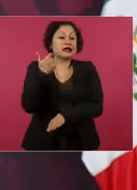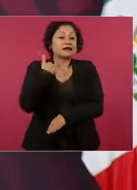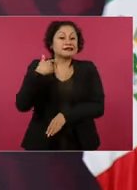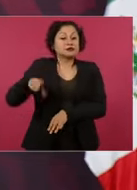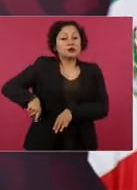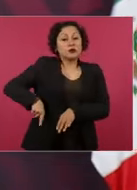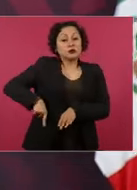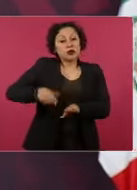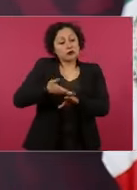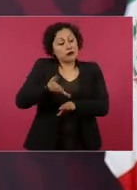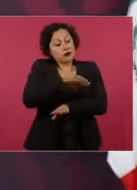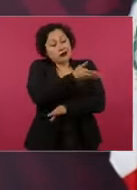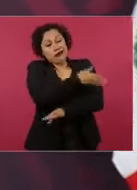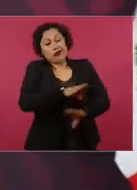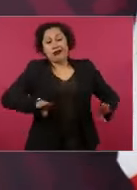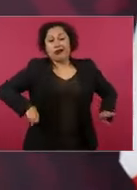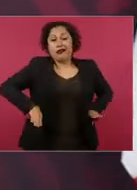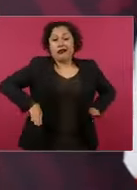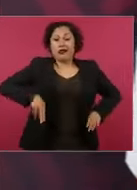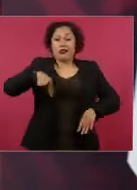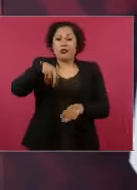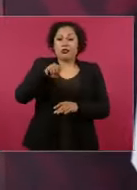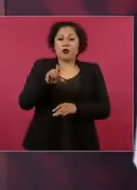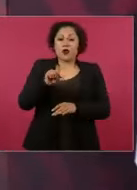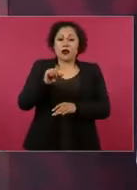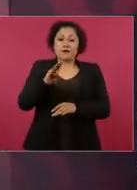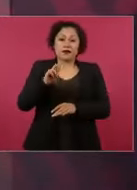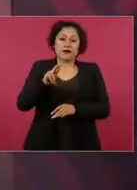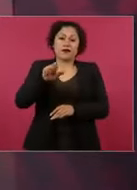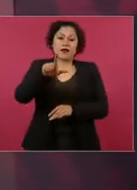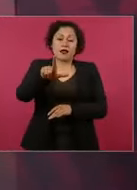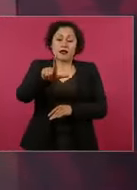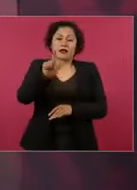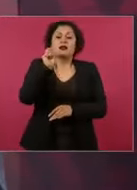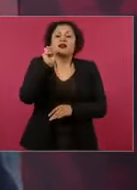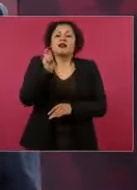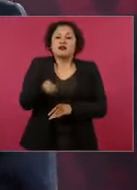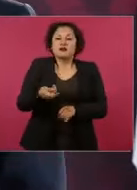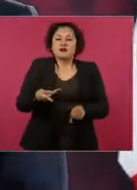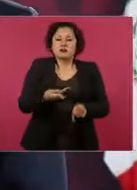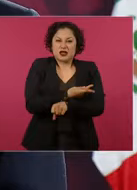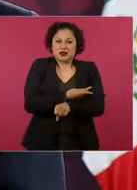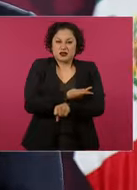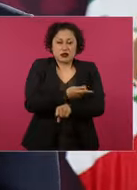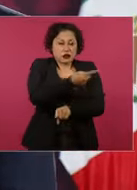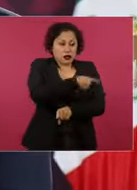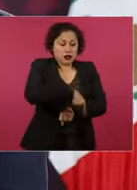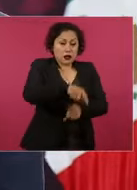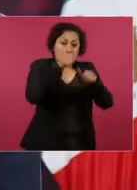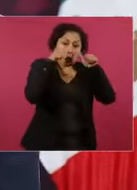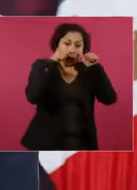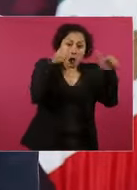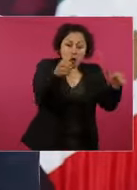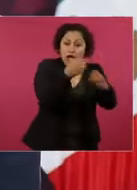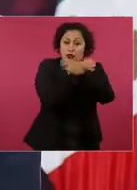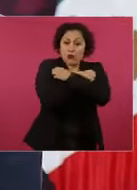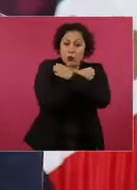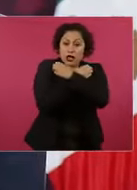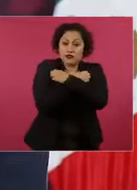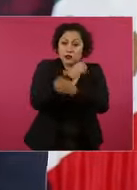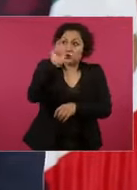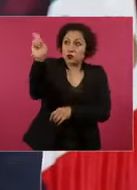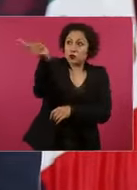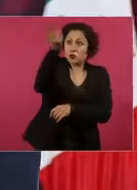abandonó la educación pública, sobre todo en el nivel superior, y se